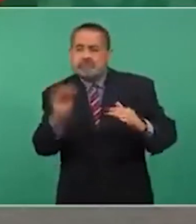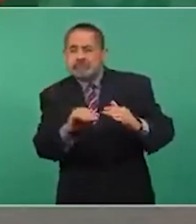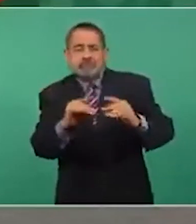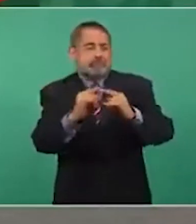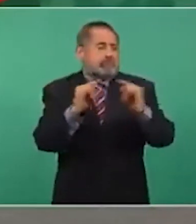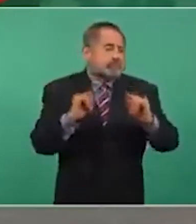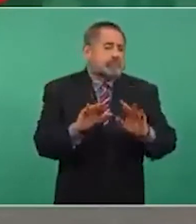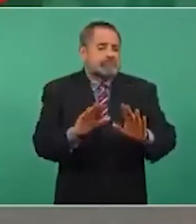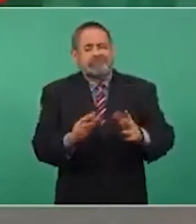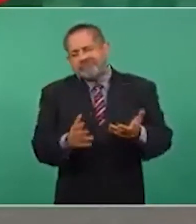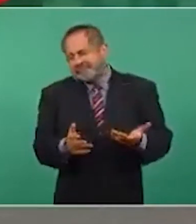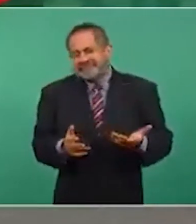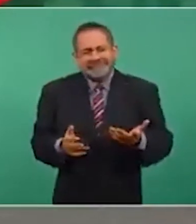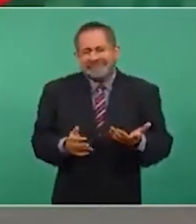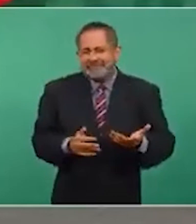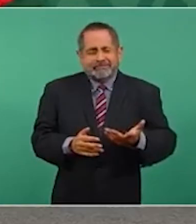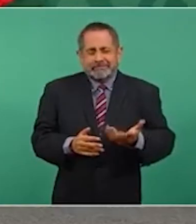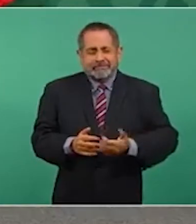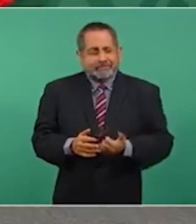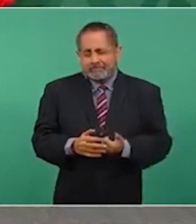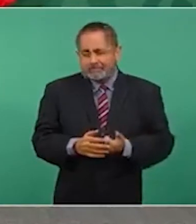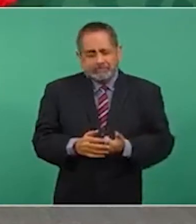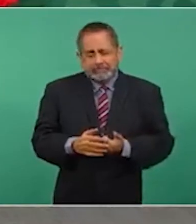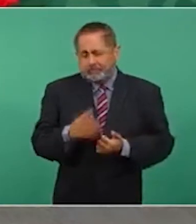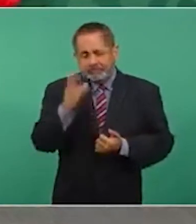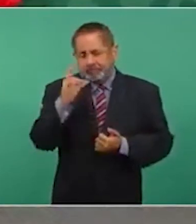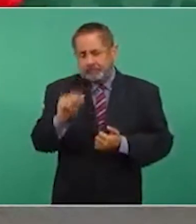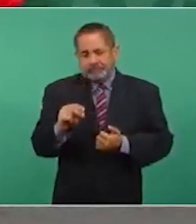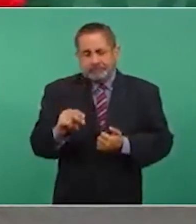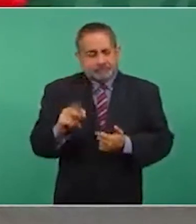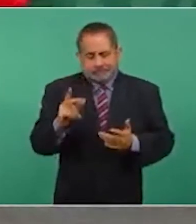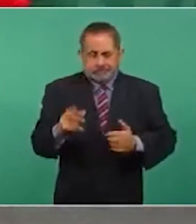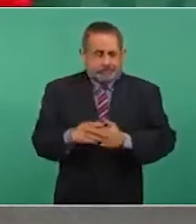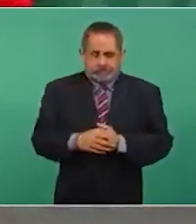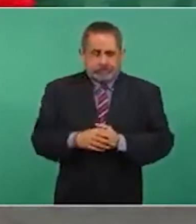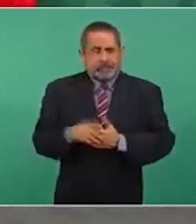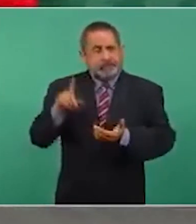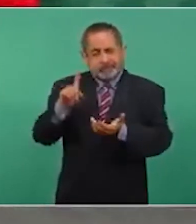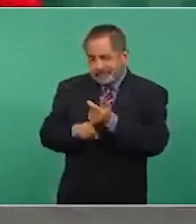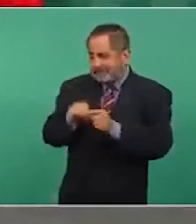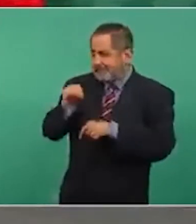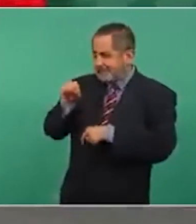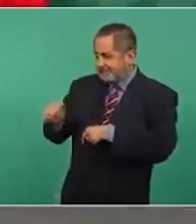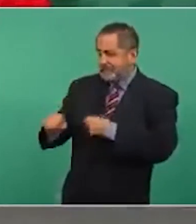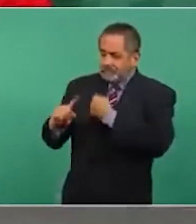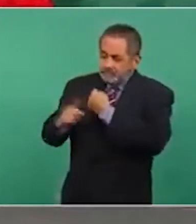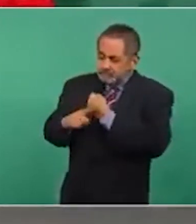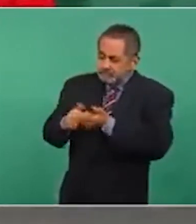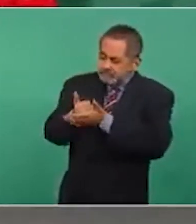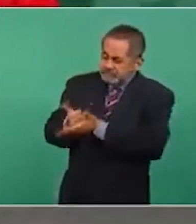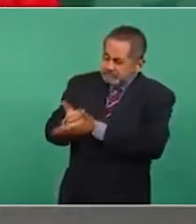y no enfrentamos el problema de fondo,